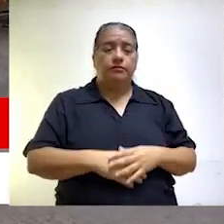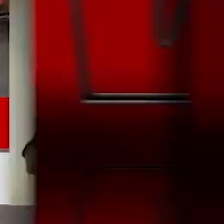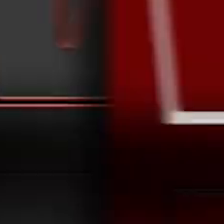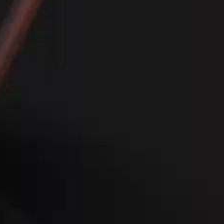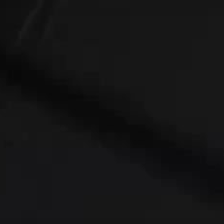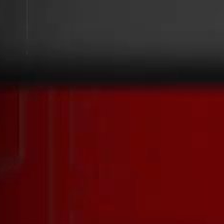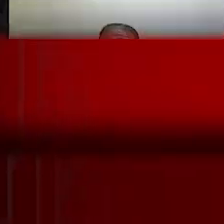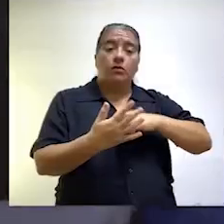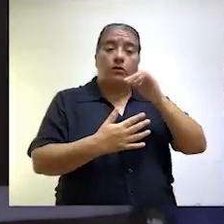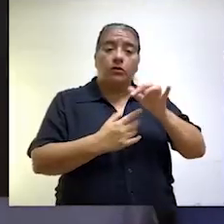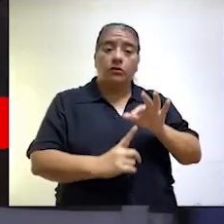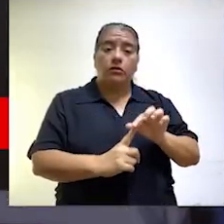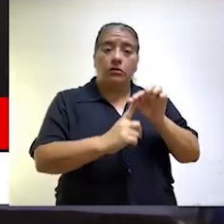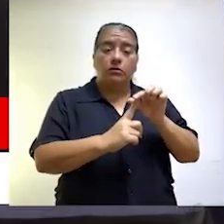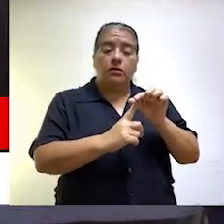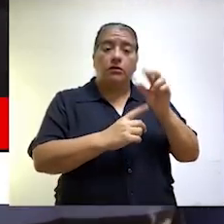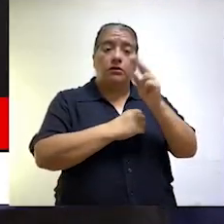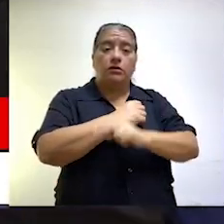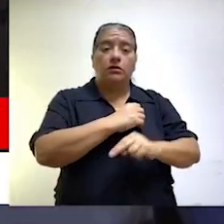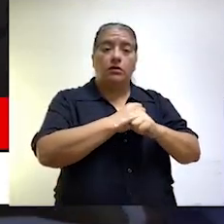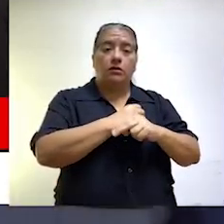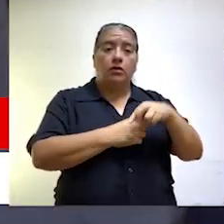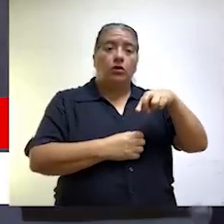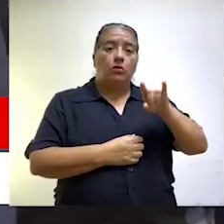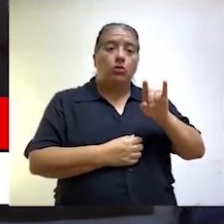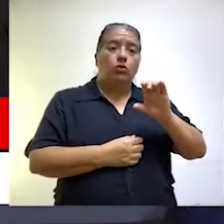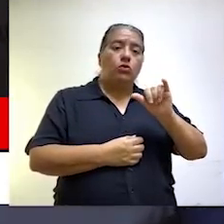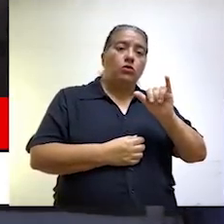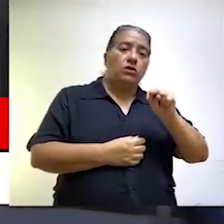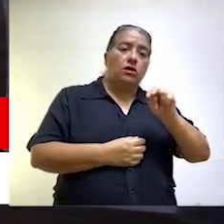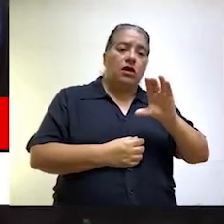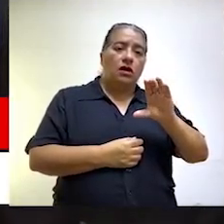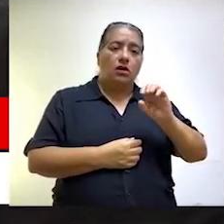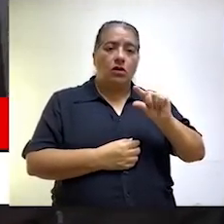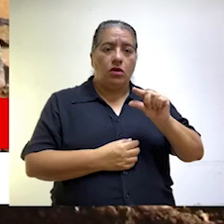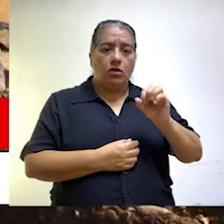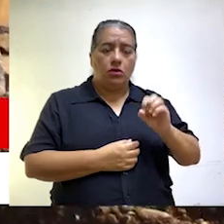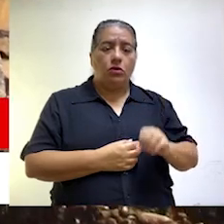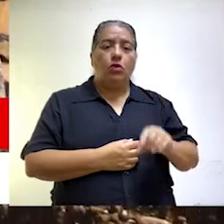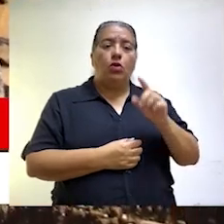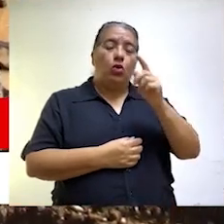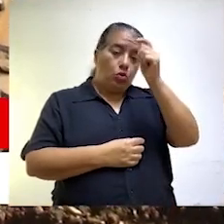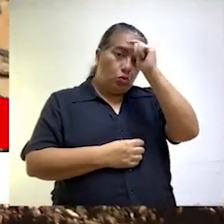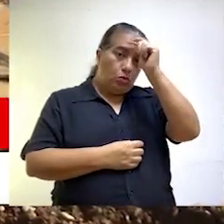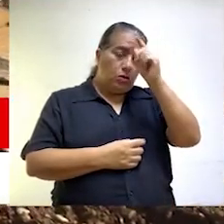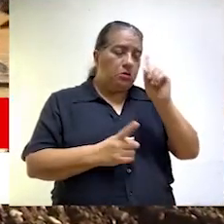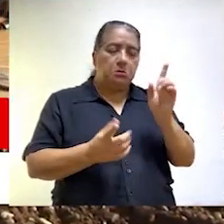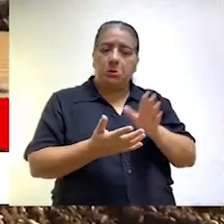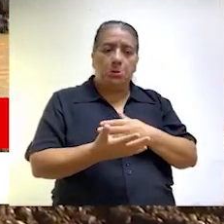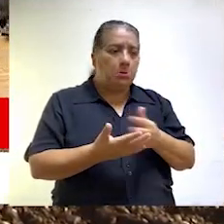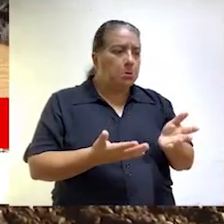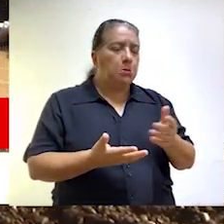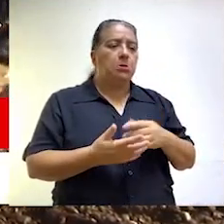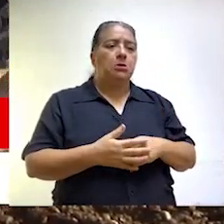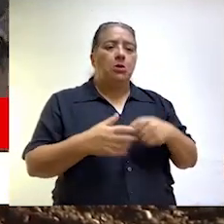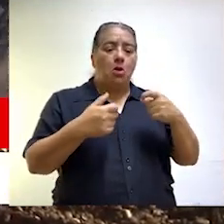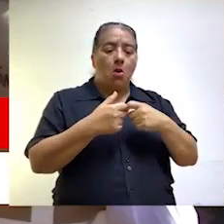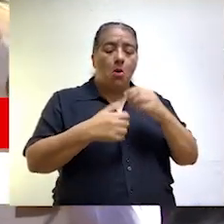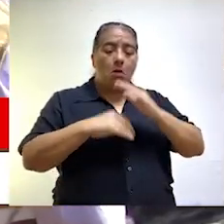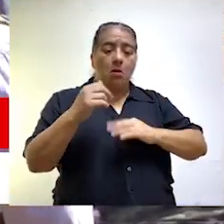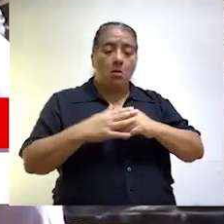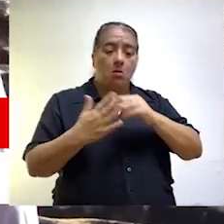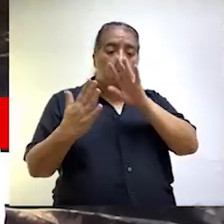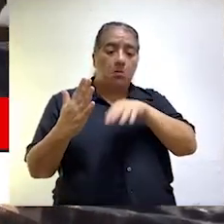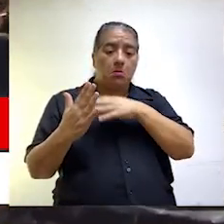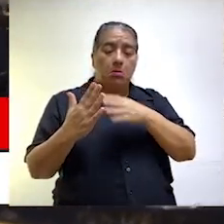comprendidos. Advertimos que el Proyecto Especial Binacional Puyango-Tumbes no cumplió la Orden Arbitral de Emergencia,